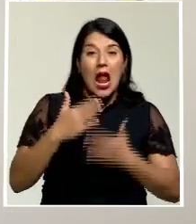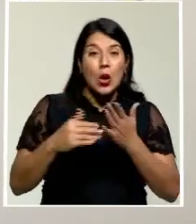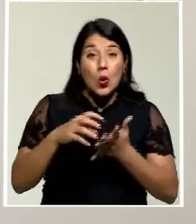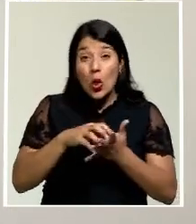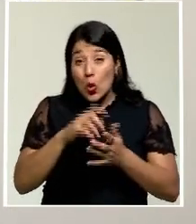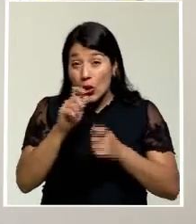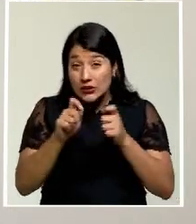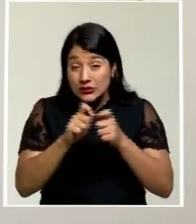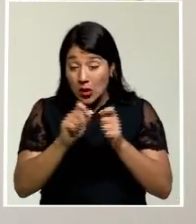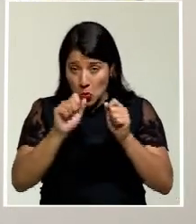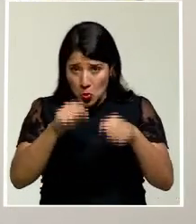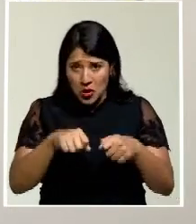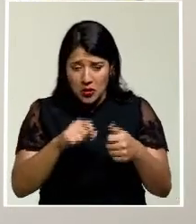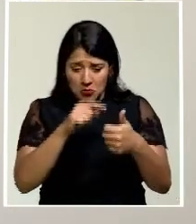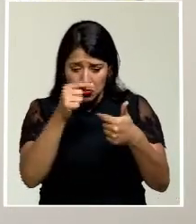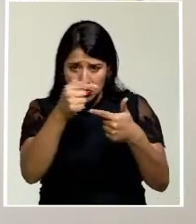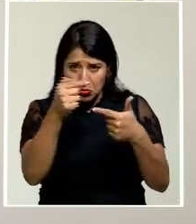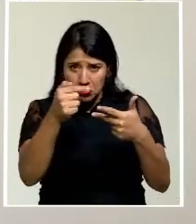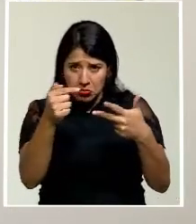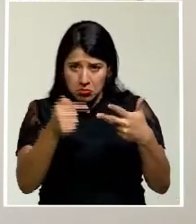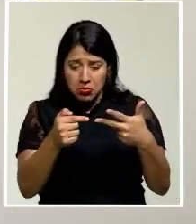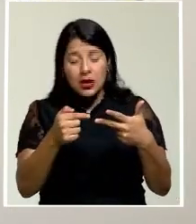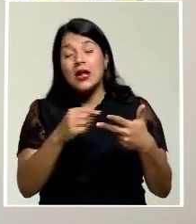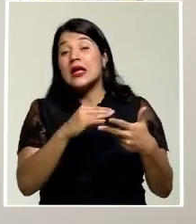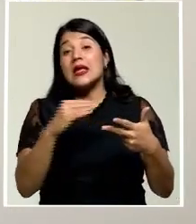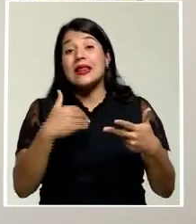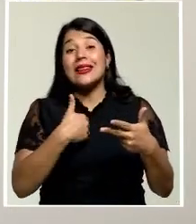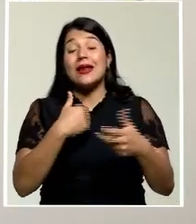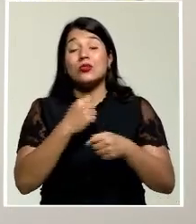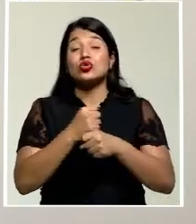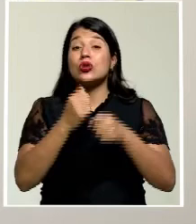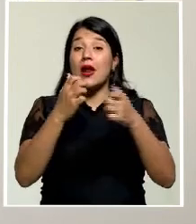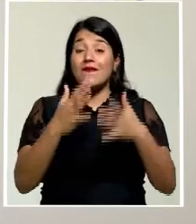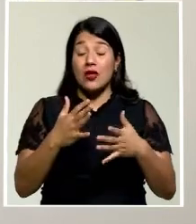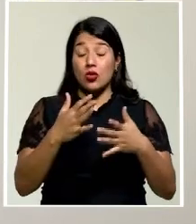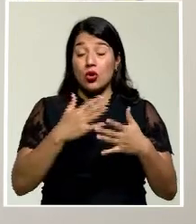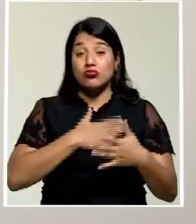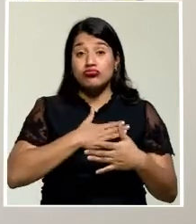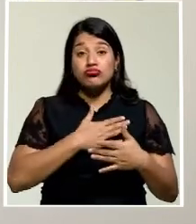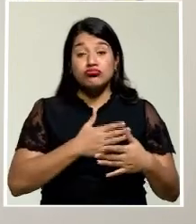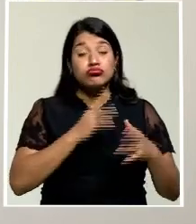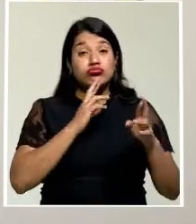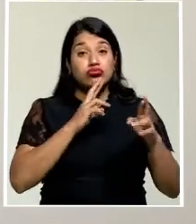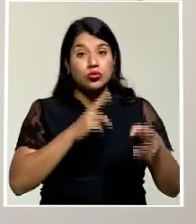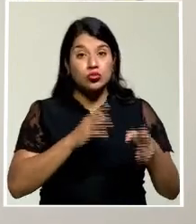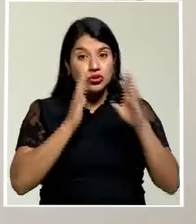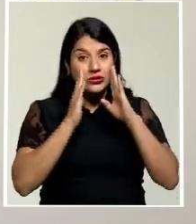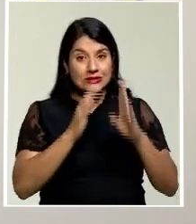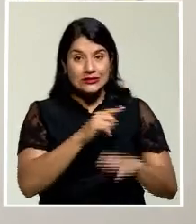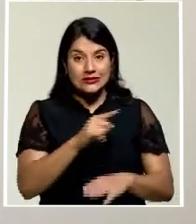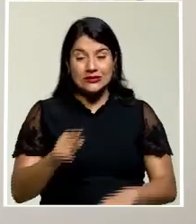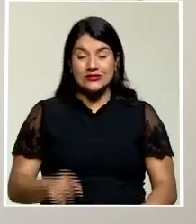pueden acceder a esos medios y tenemos nuestro personal de plataforma dispuestos para su atención.